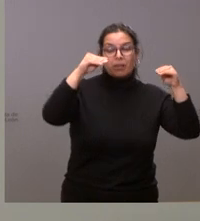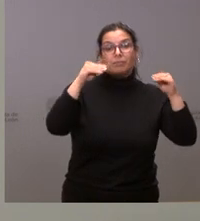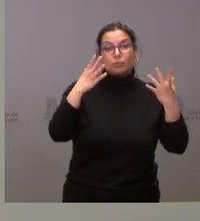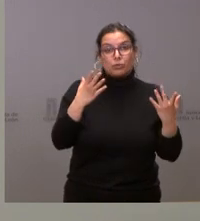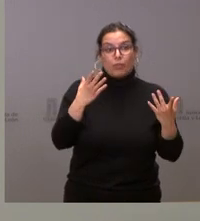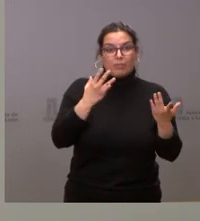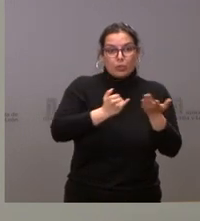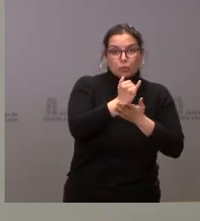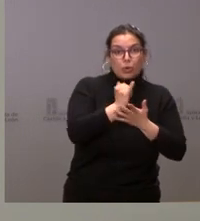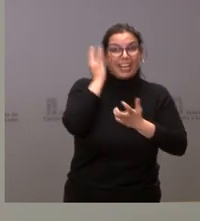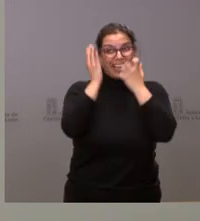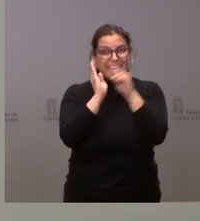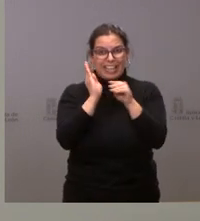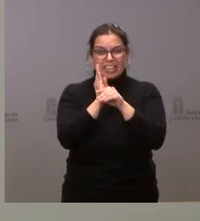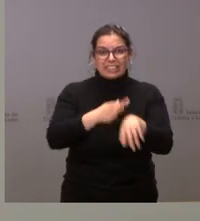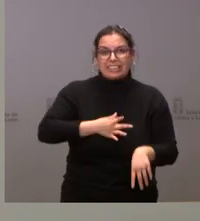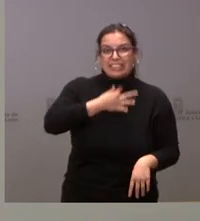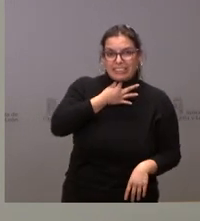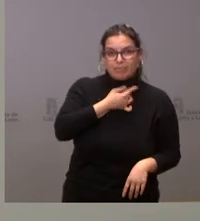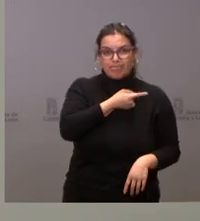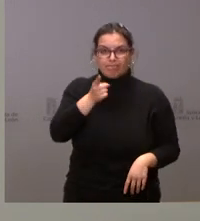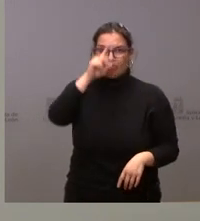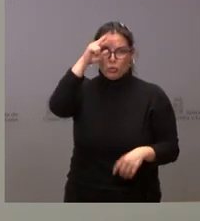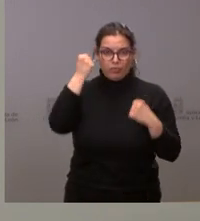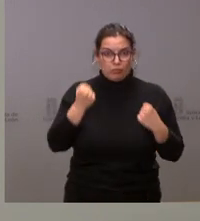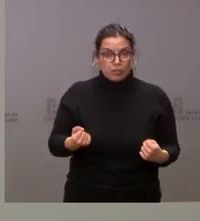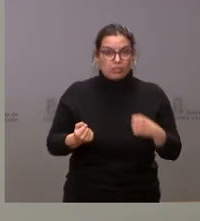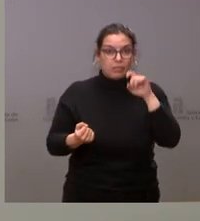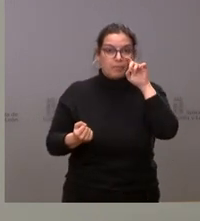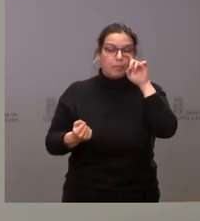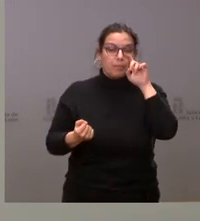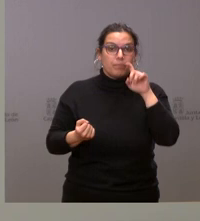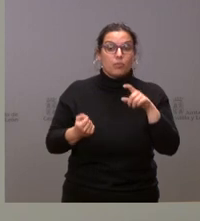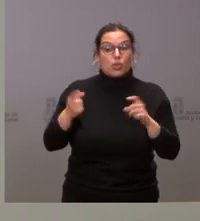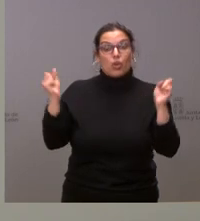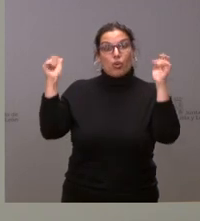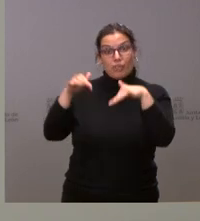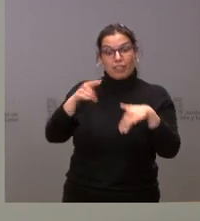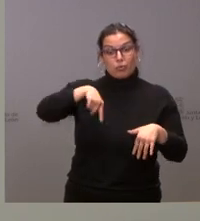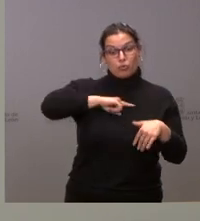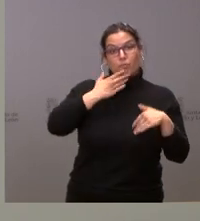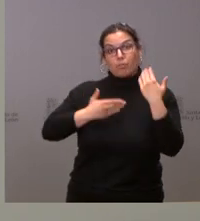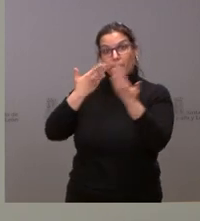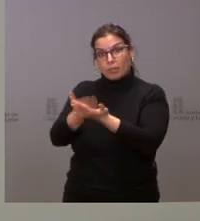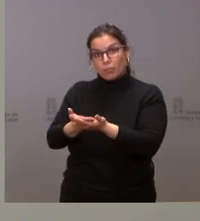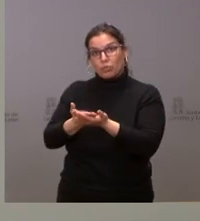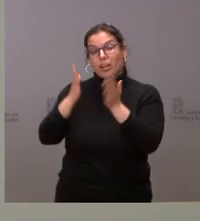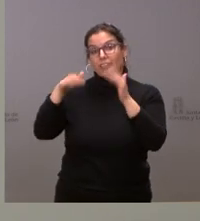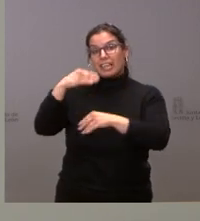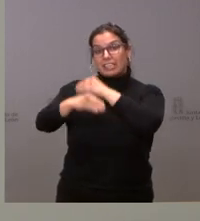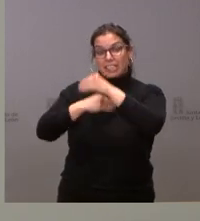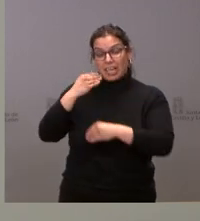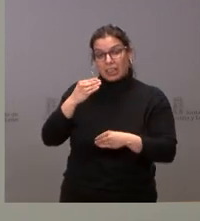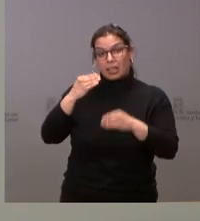nuestros agricultores y, muy especialmente, nuestros ganaderos. Esta conferencia sectorial que pidió la Junta de Castilla y León finalmente se va a